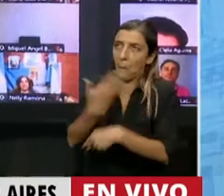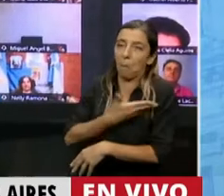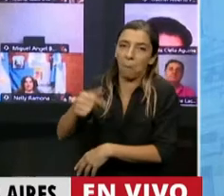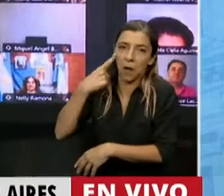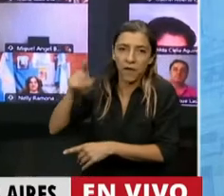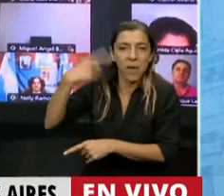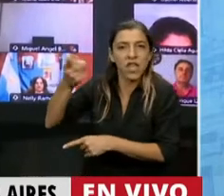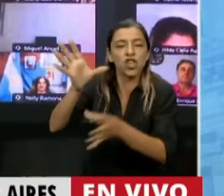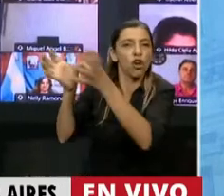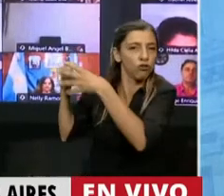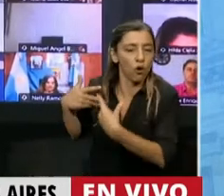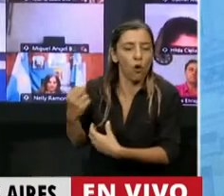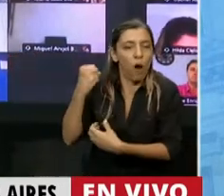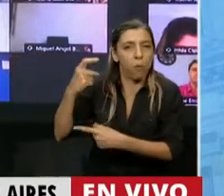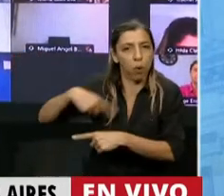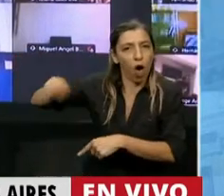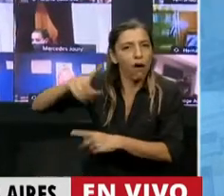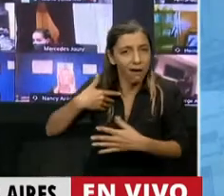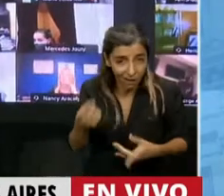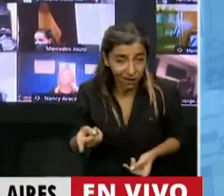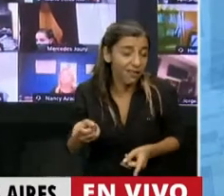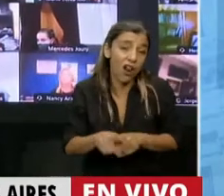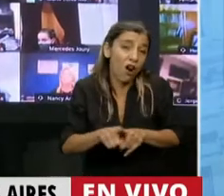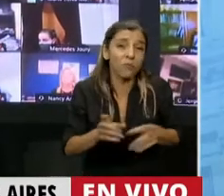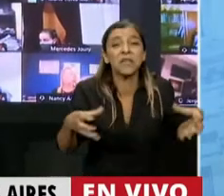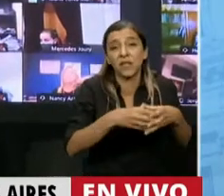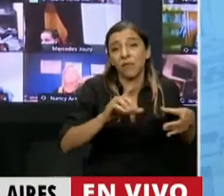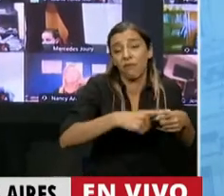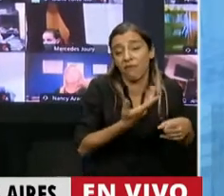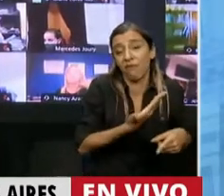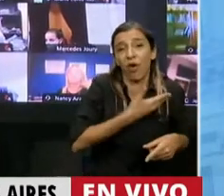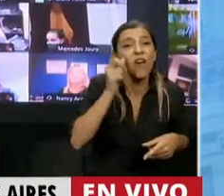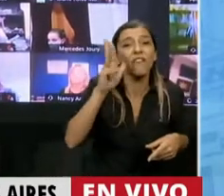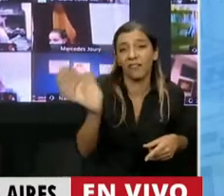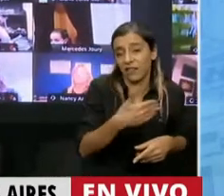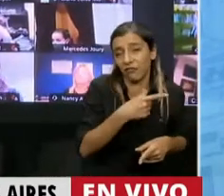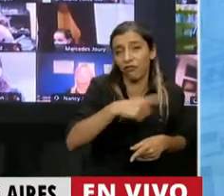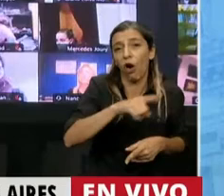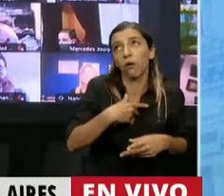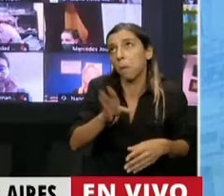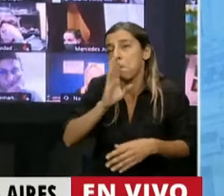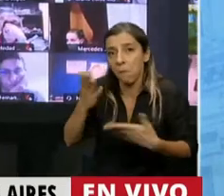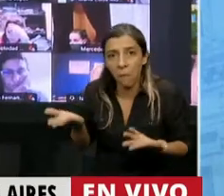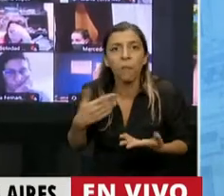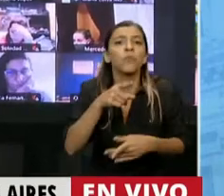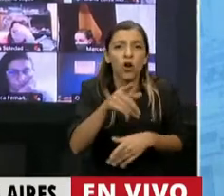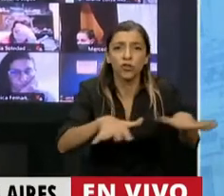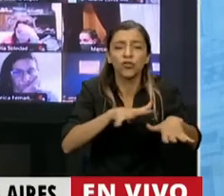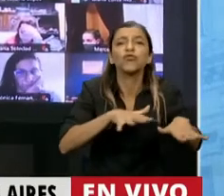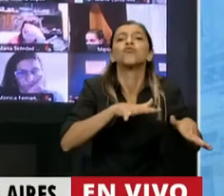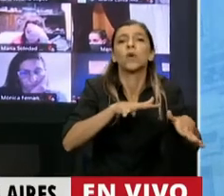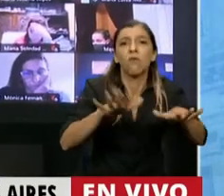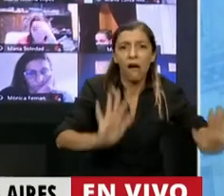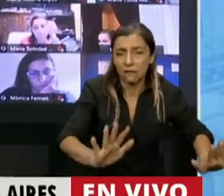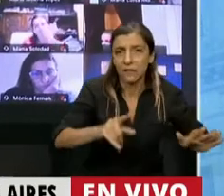capitales que es lo que está pasando con el gobierno del frente de todos. Por eso están en este pantano, por eso no pueden salir y yo quiero llamar la atención, la